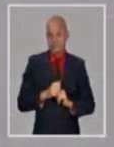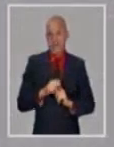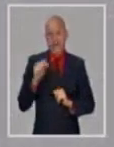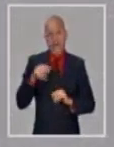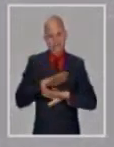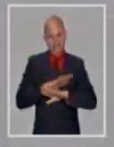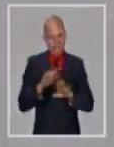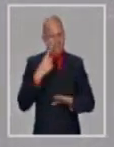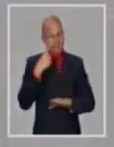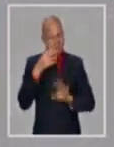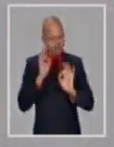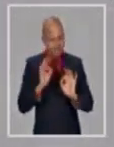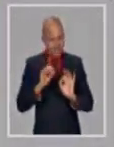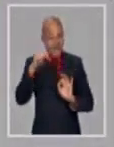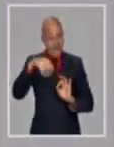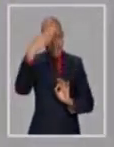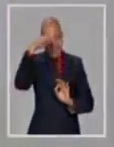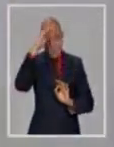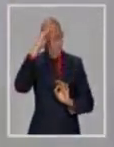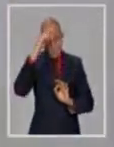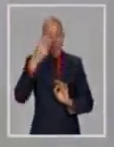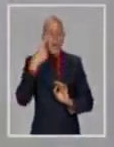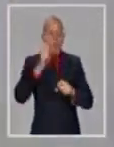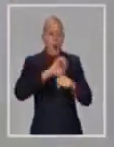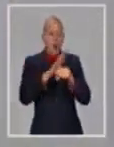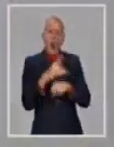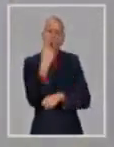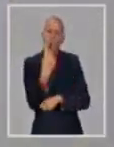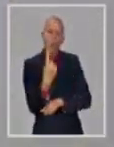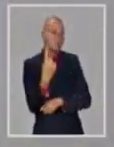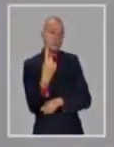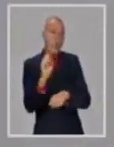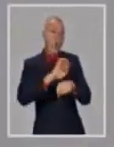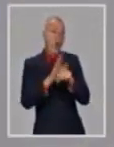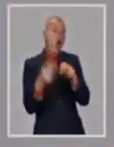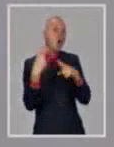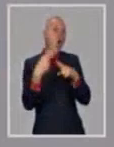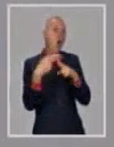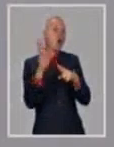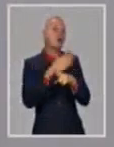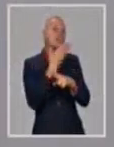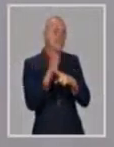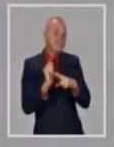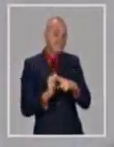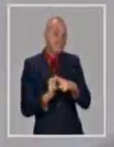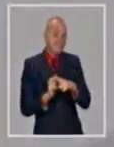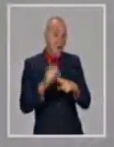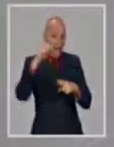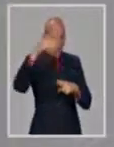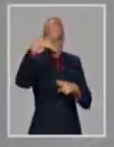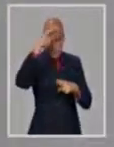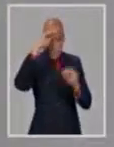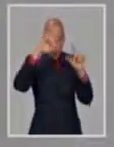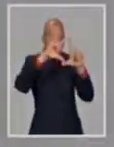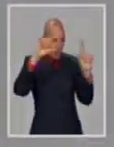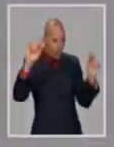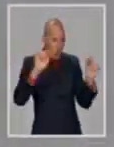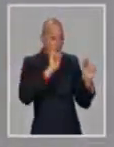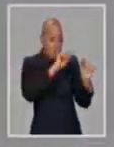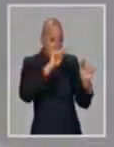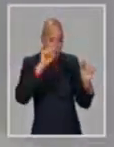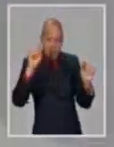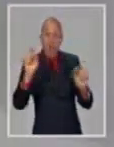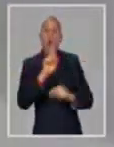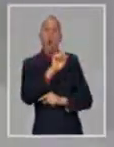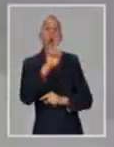11 variantes, y que esto va cambiando, sigue siendo la 614 la que predomina, pero, ya no es la